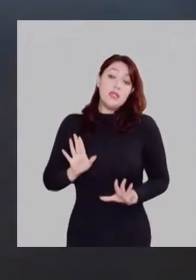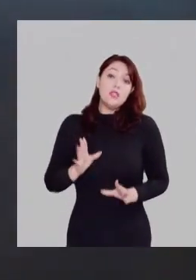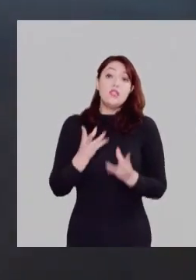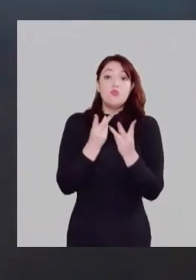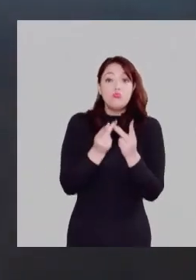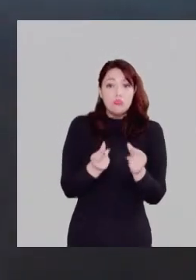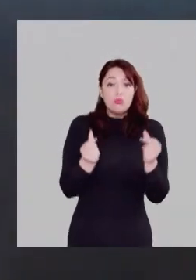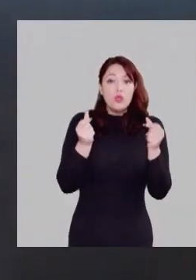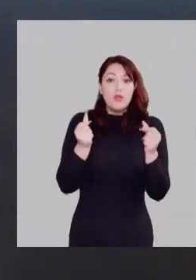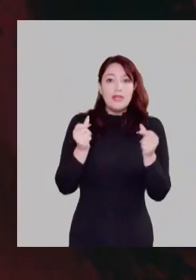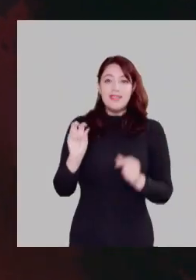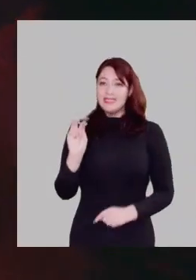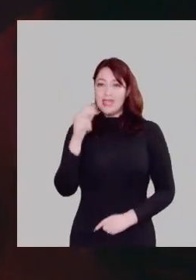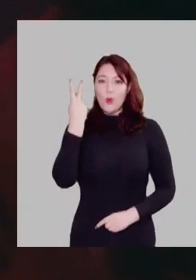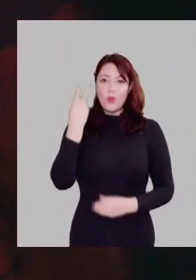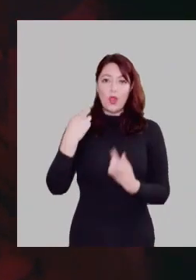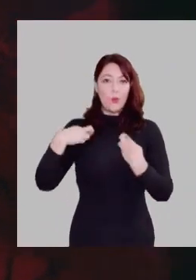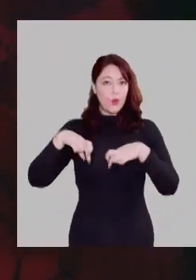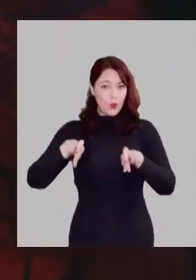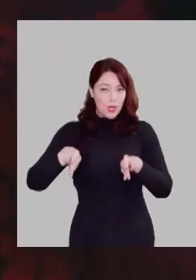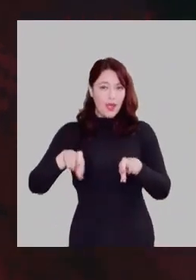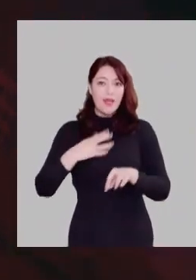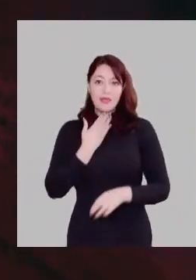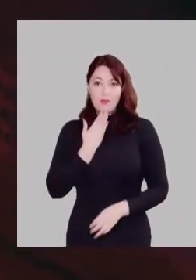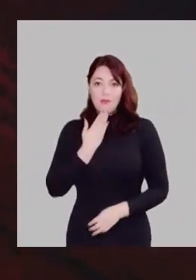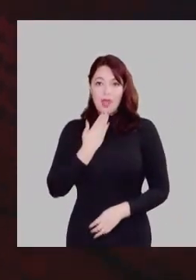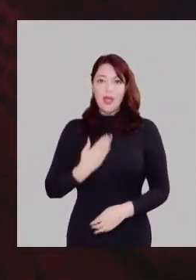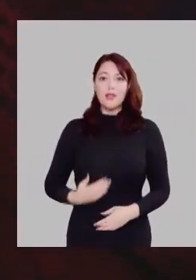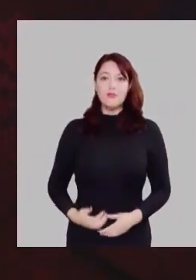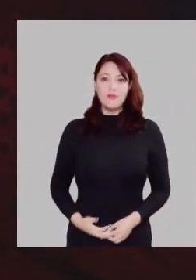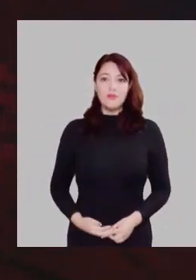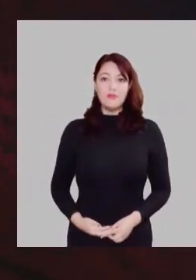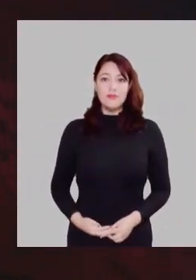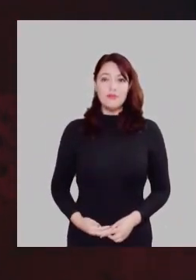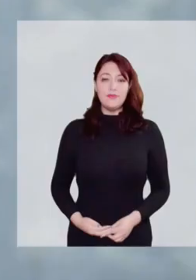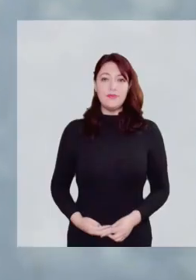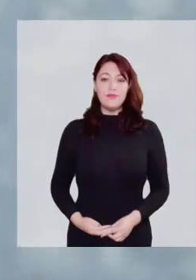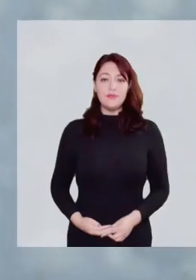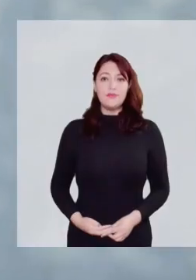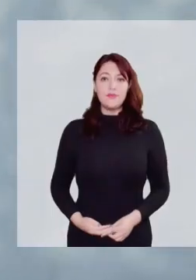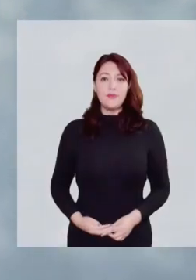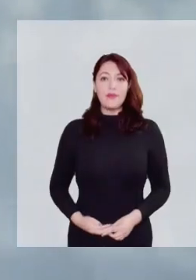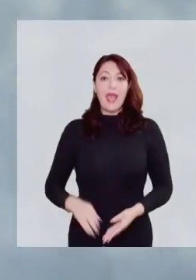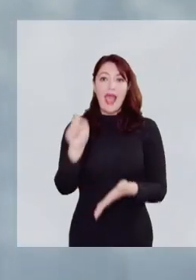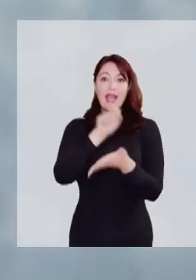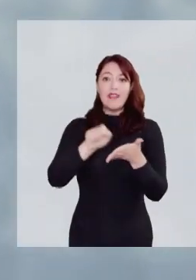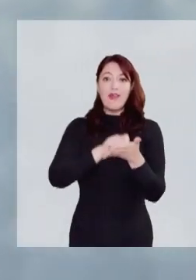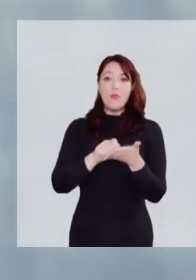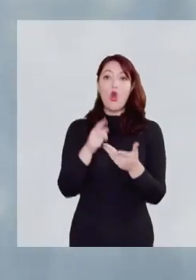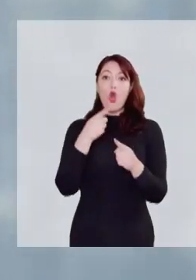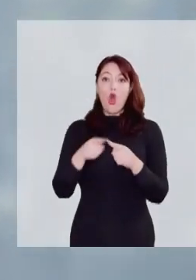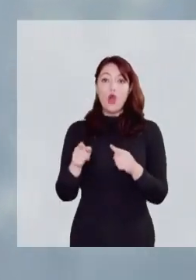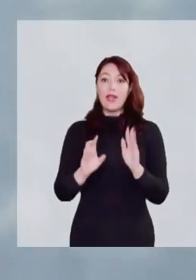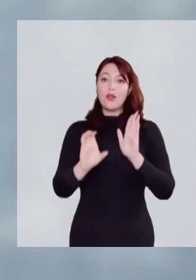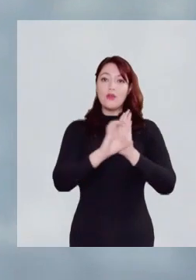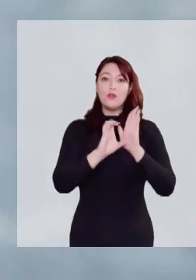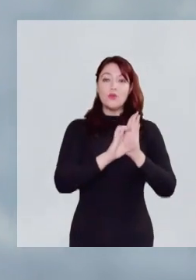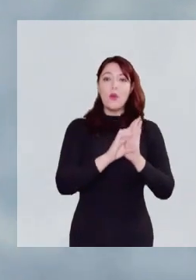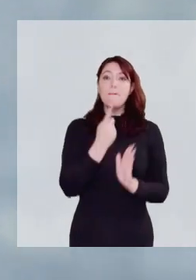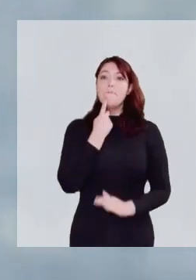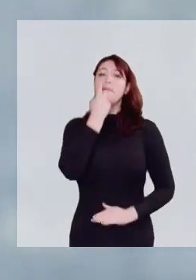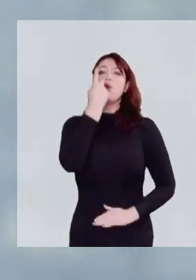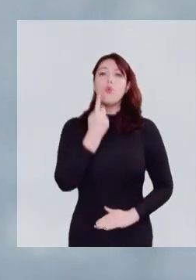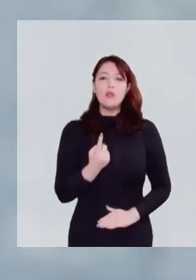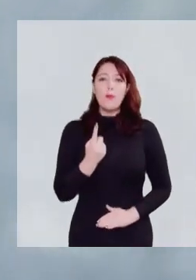Tiene desilusiones. Pero también tiene segundas oportunidades. Pidamos otro texto. Uno que parta